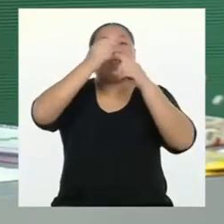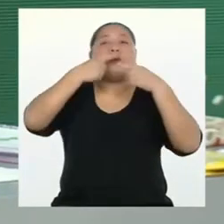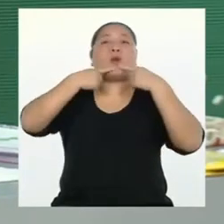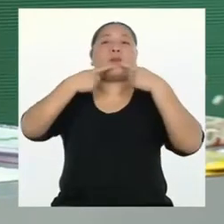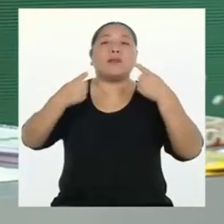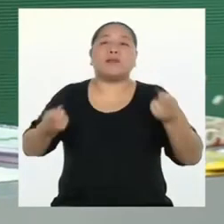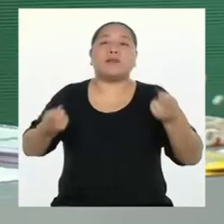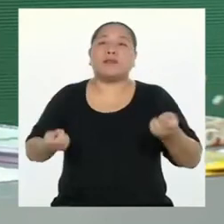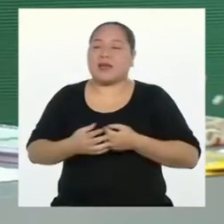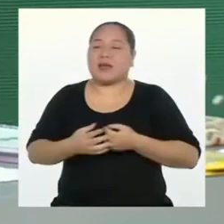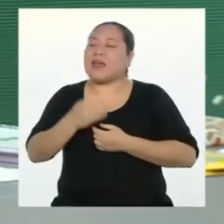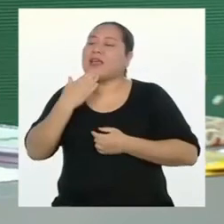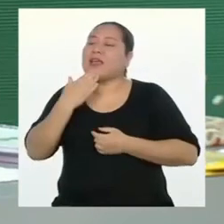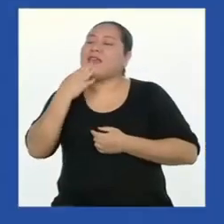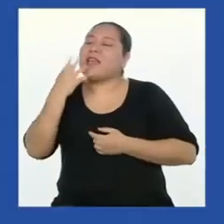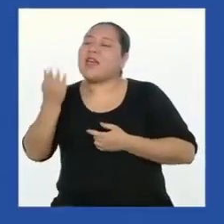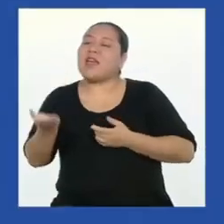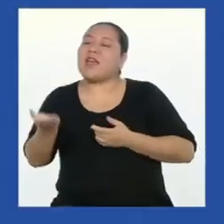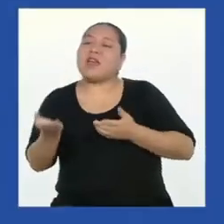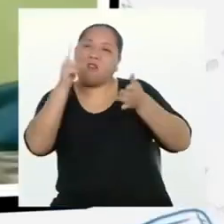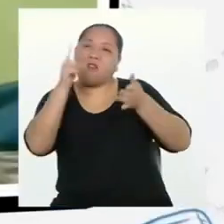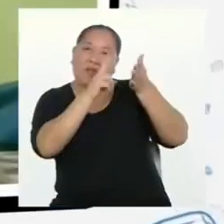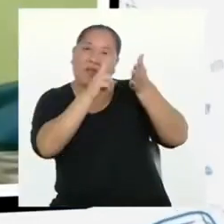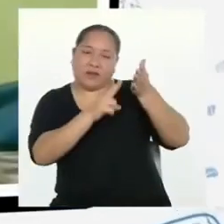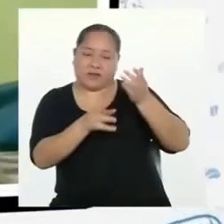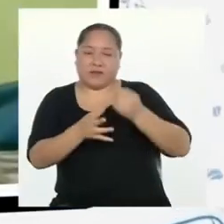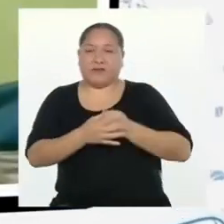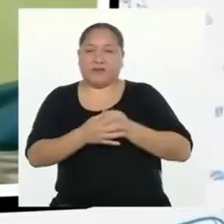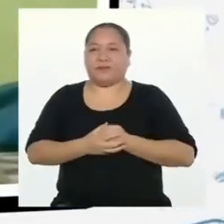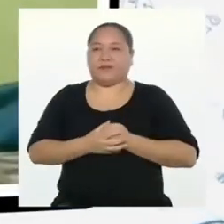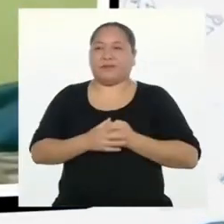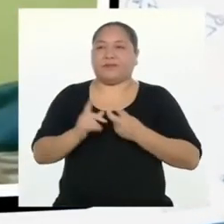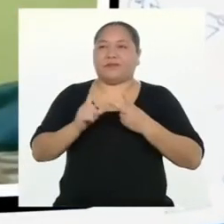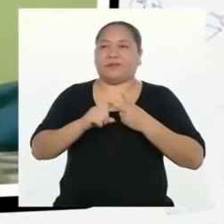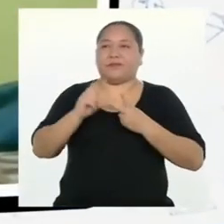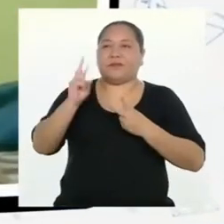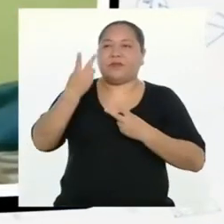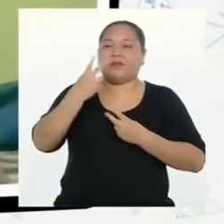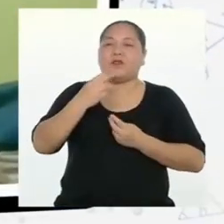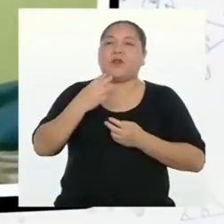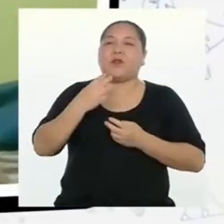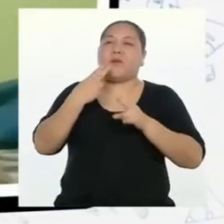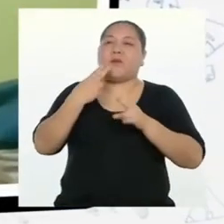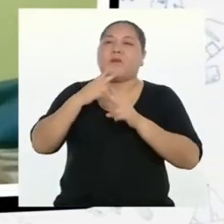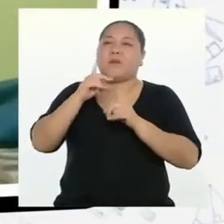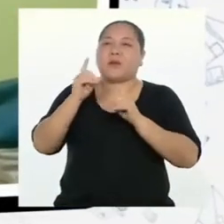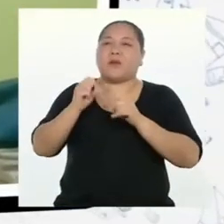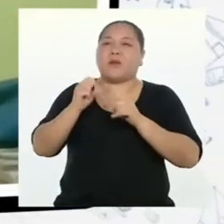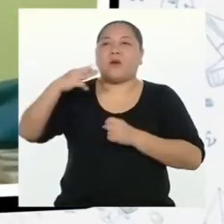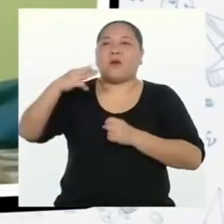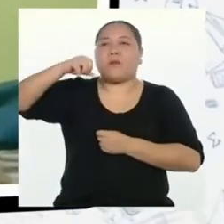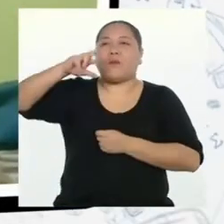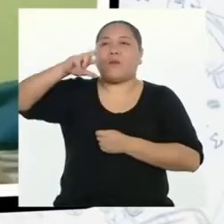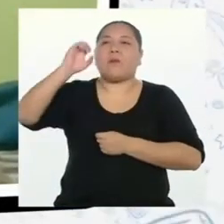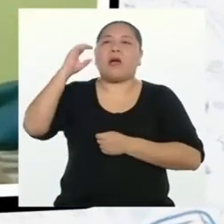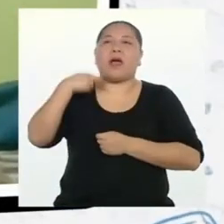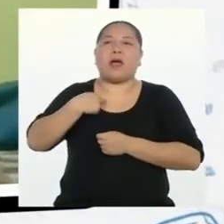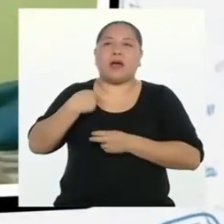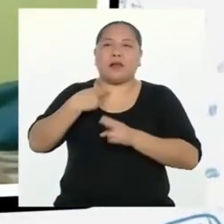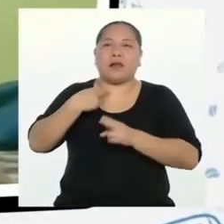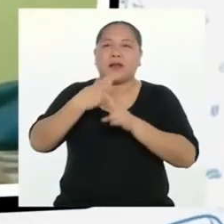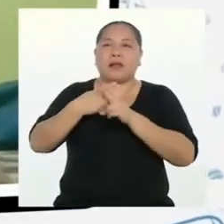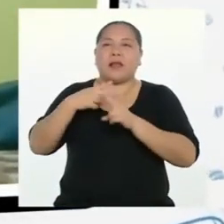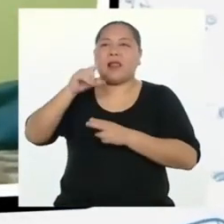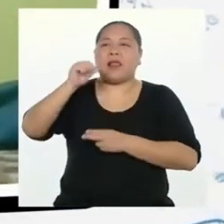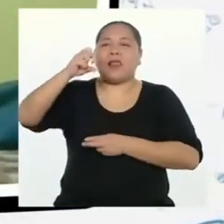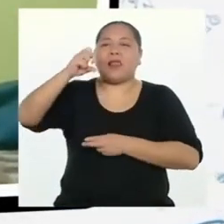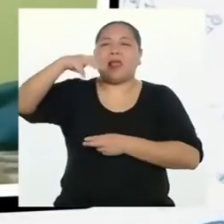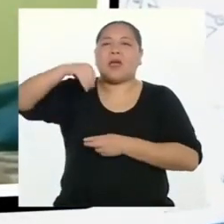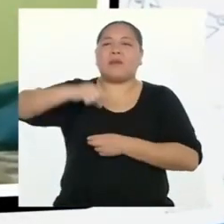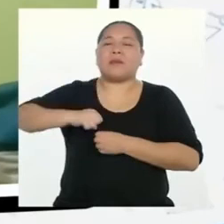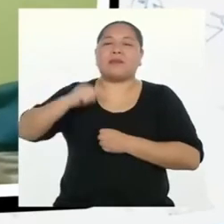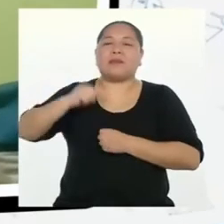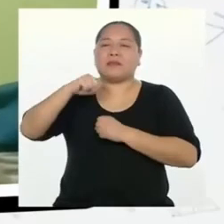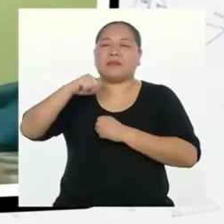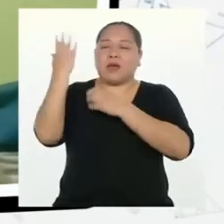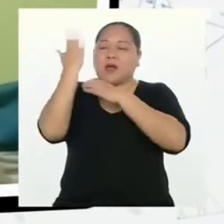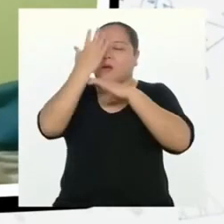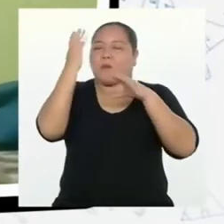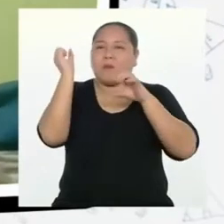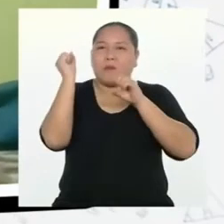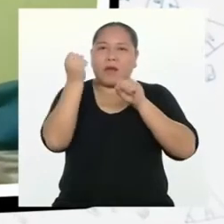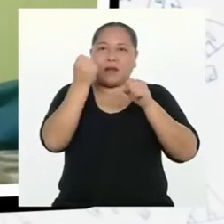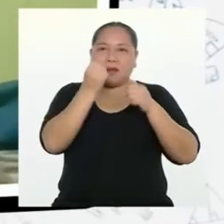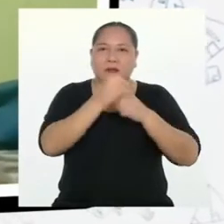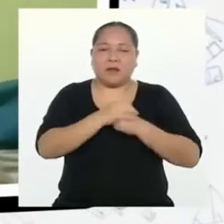dirigido. Segunda pregunta. Hola, me llamo Mar y envío este video desde el NAMS, Región San